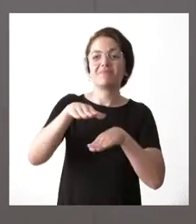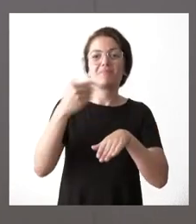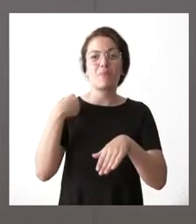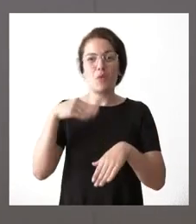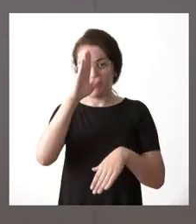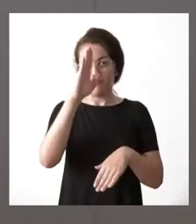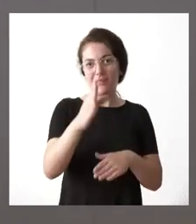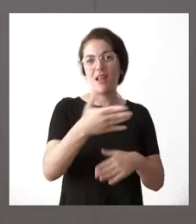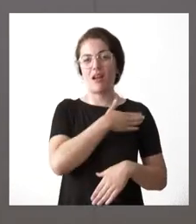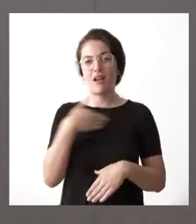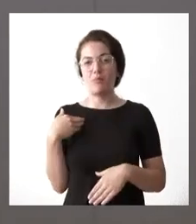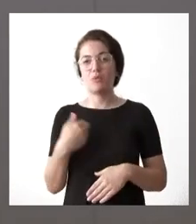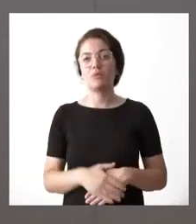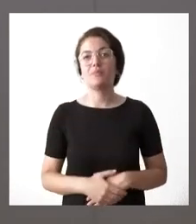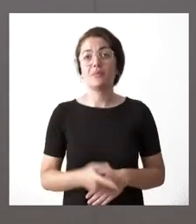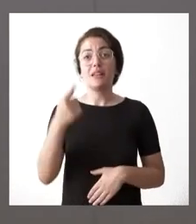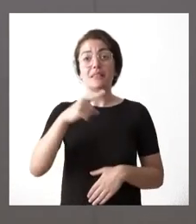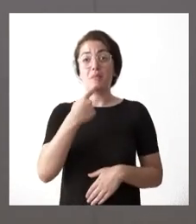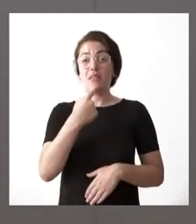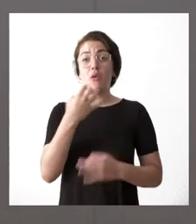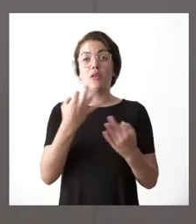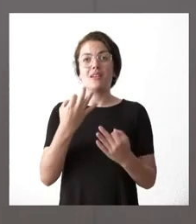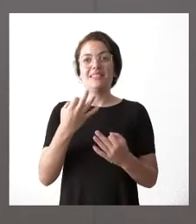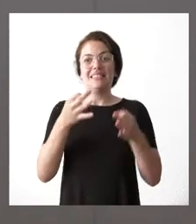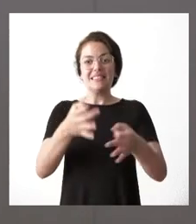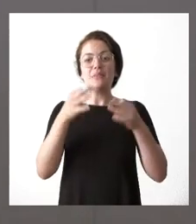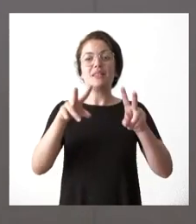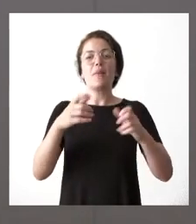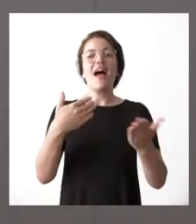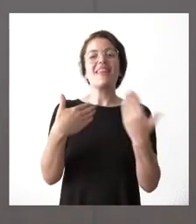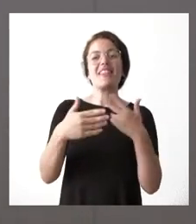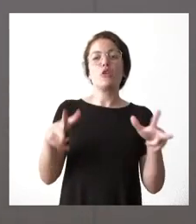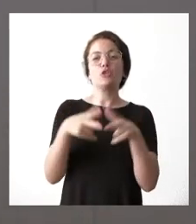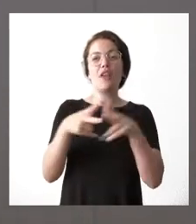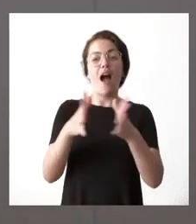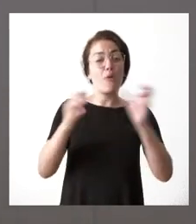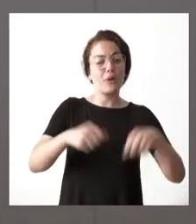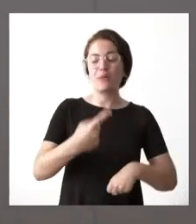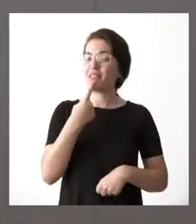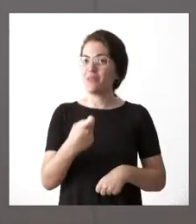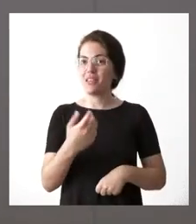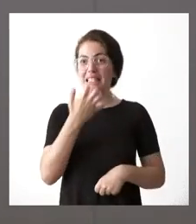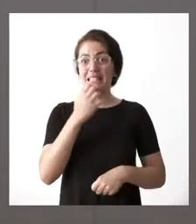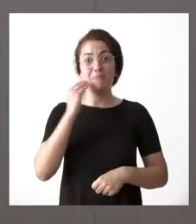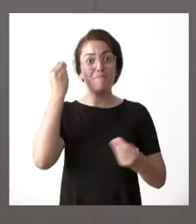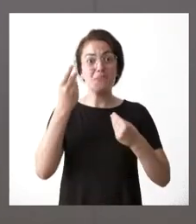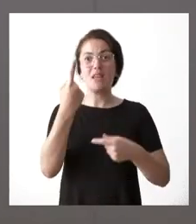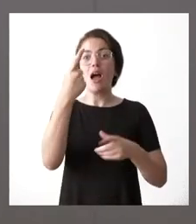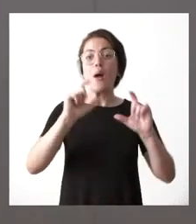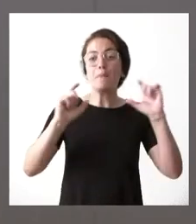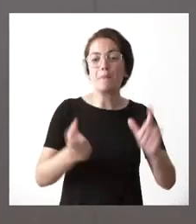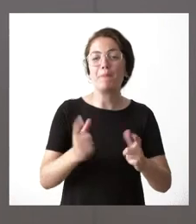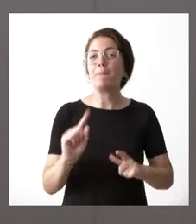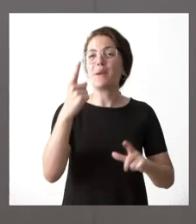también les digo que siempre los acuerdos del diálogo social son complicados si alguien piensa que en la primera reunión de un acuerdo del diálogo social se producen